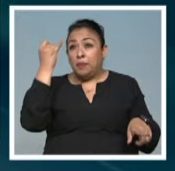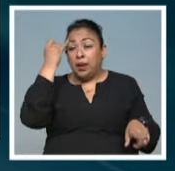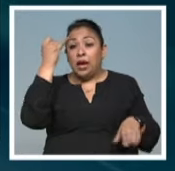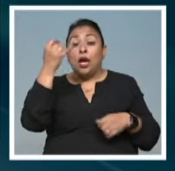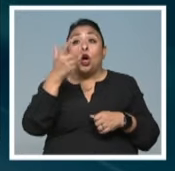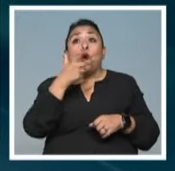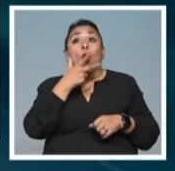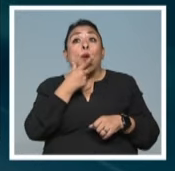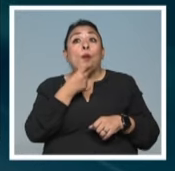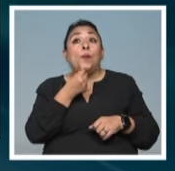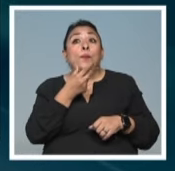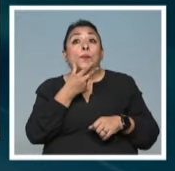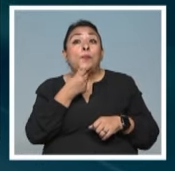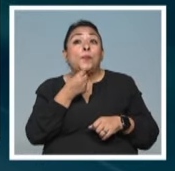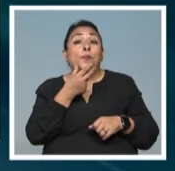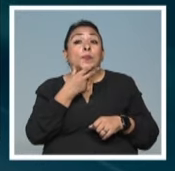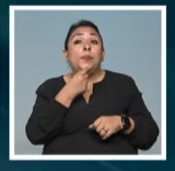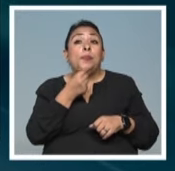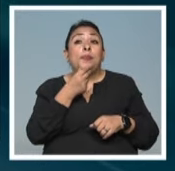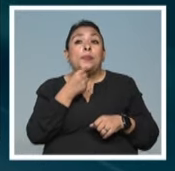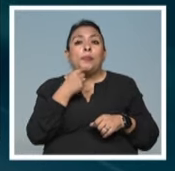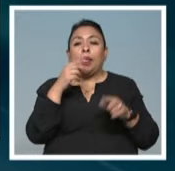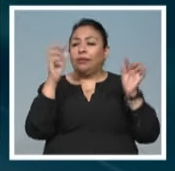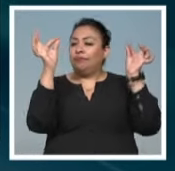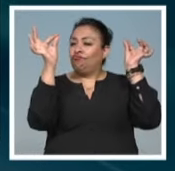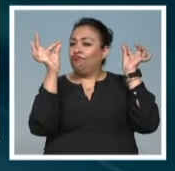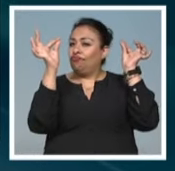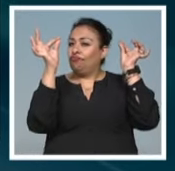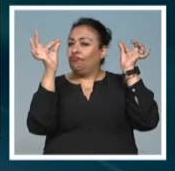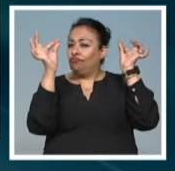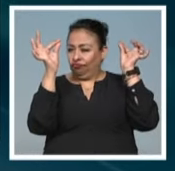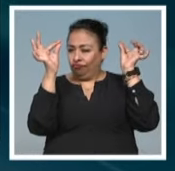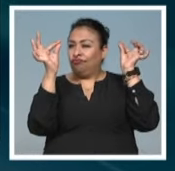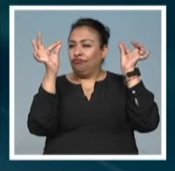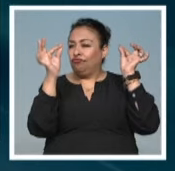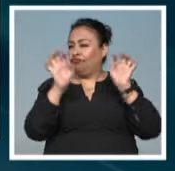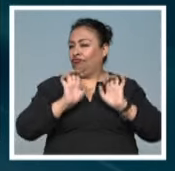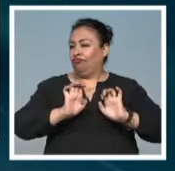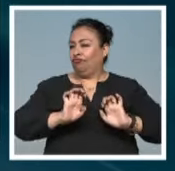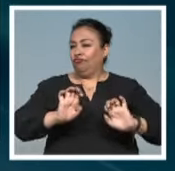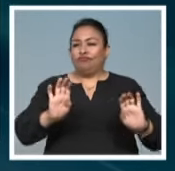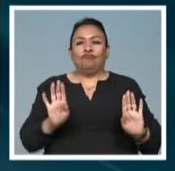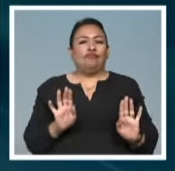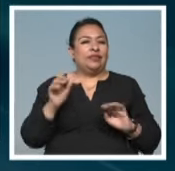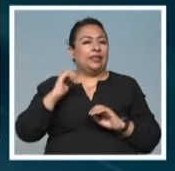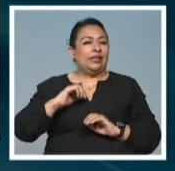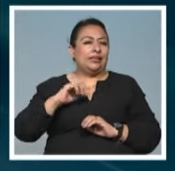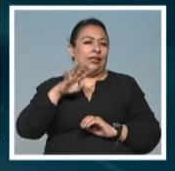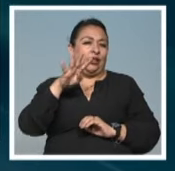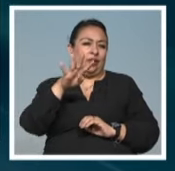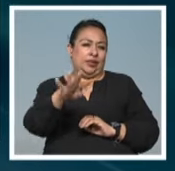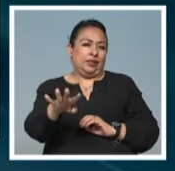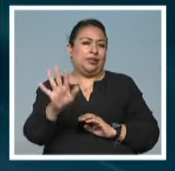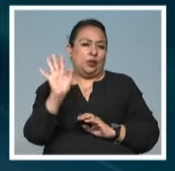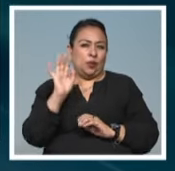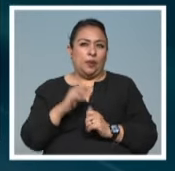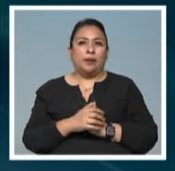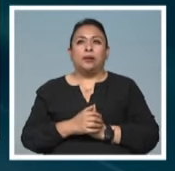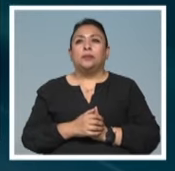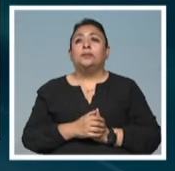a un hombre como con bombín, muy al estilo del siglo XIX, muy decimonónico,